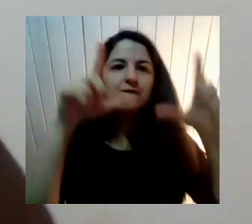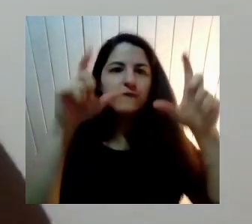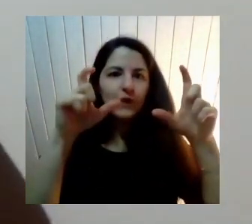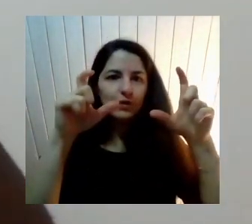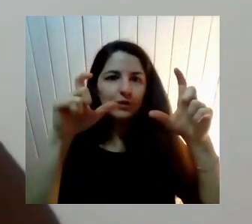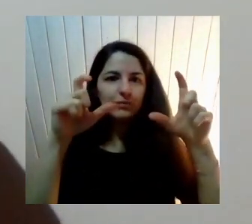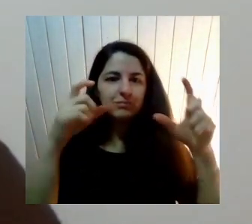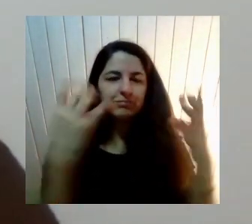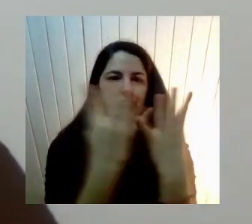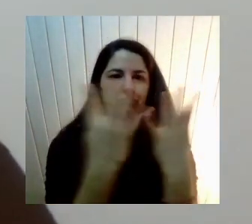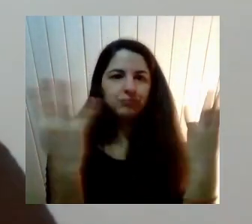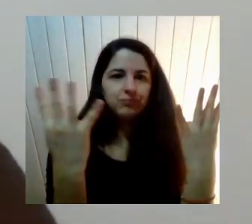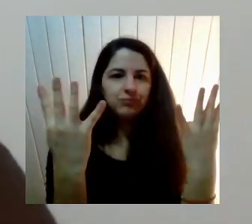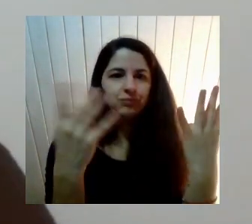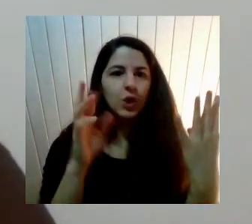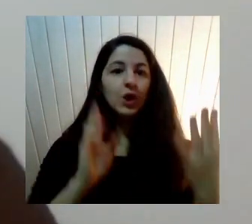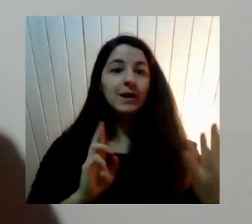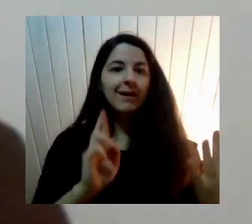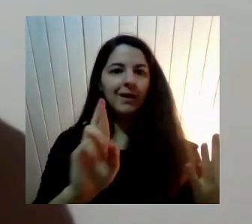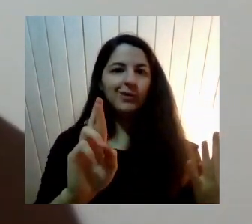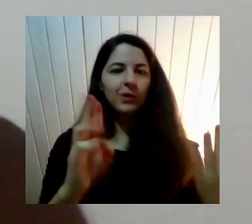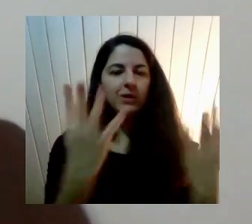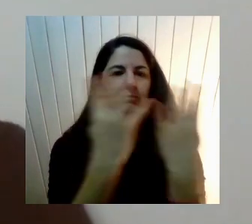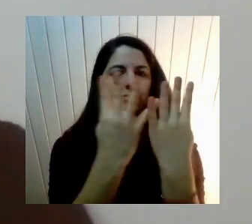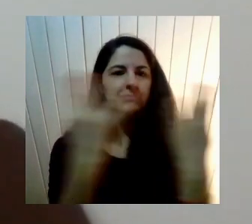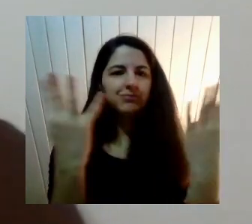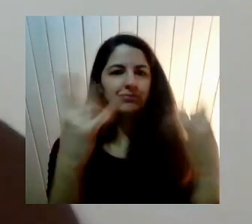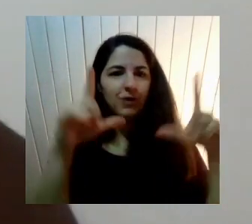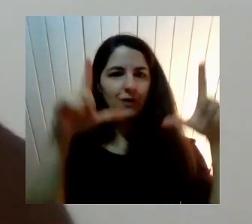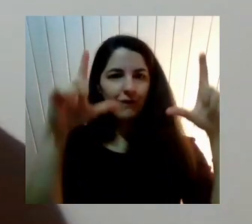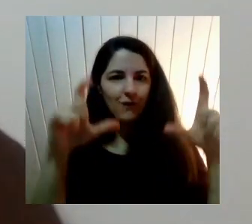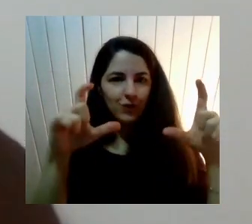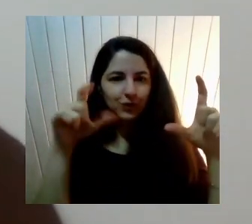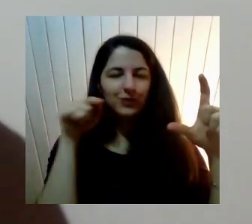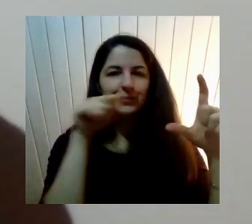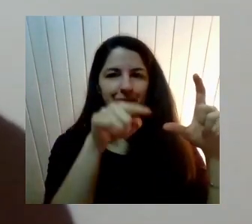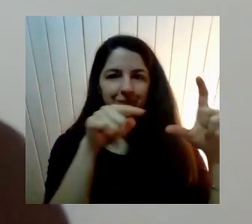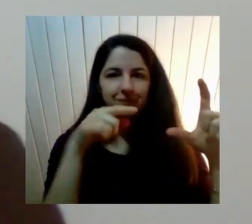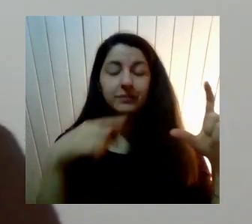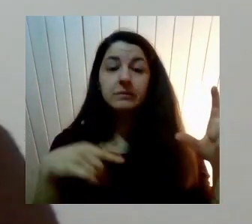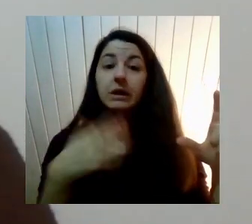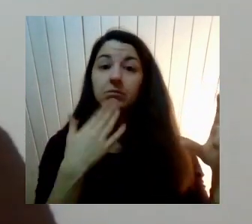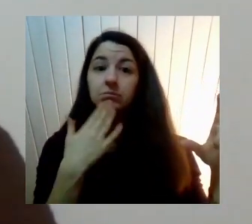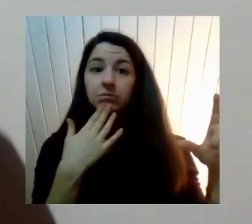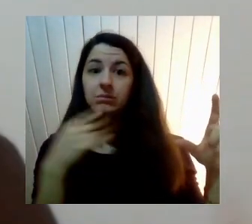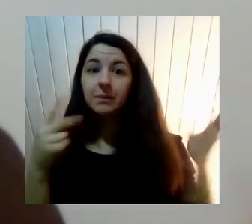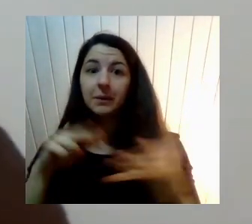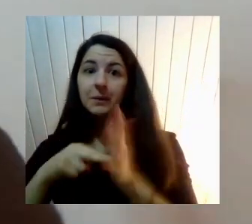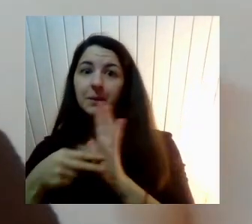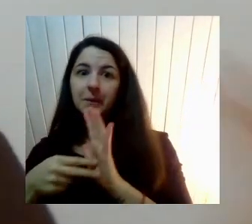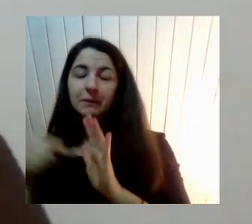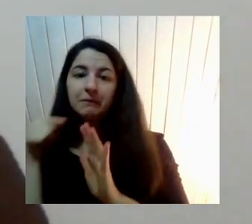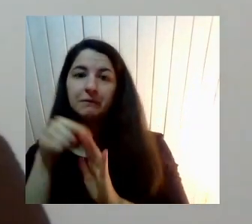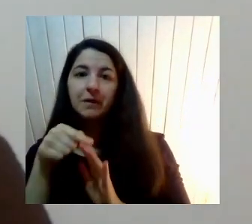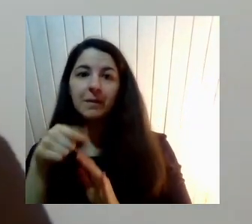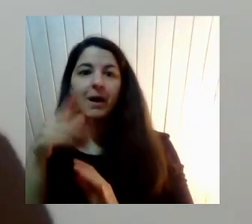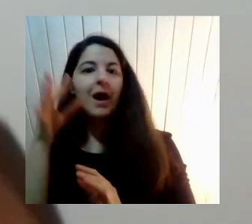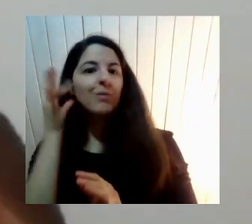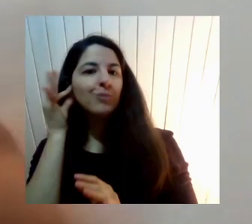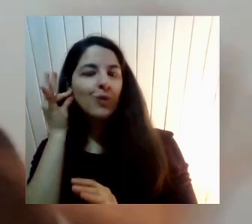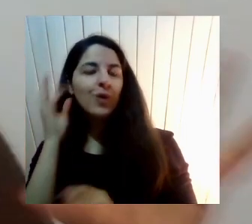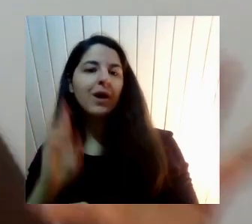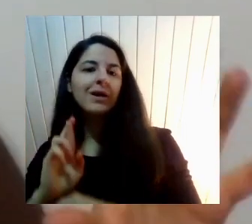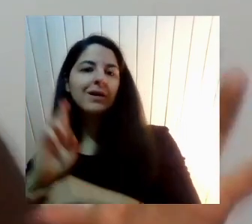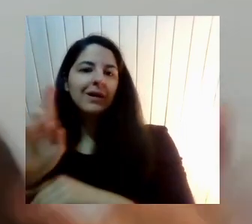Justo había sido La polémica Con Roxana Pei Que había sido La primera rectora De una universidad Del consejo de rectores Que tuvo que dejar su cargo